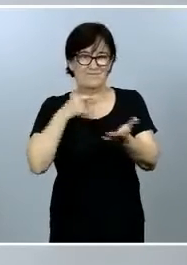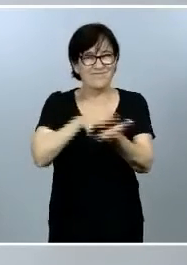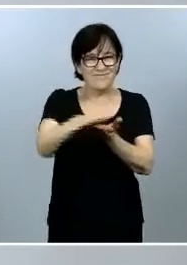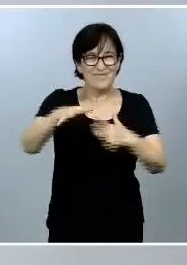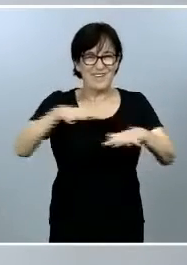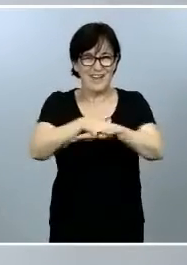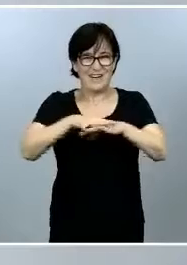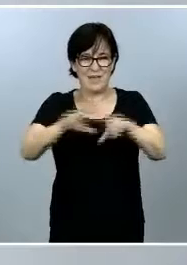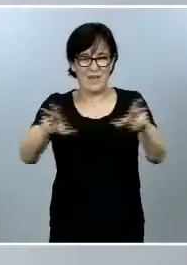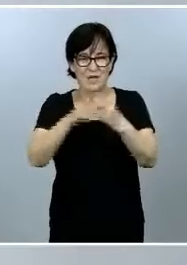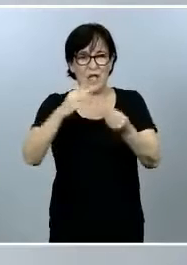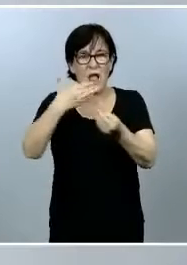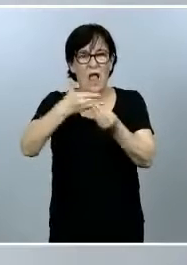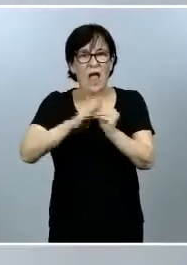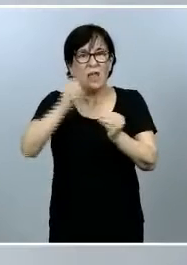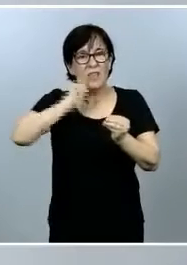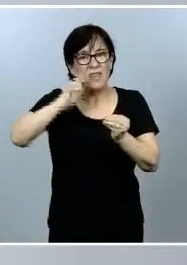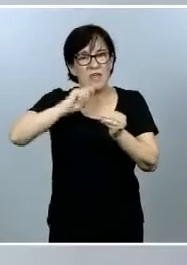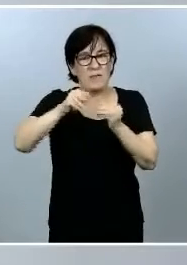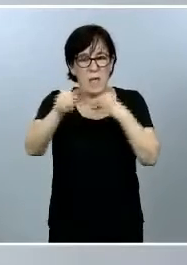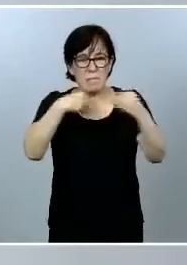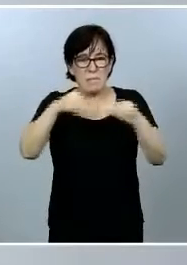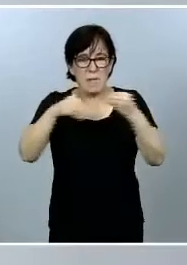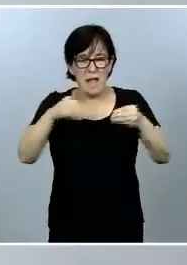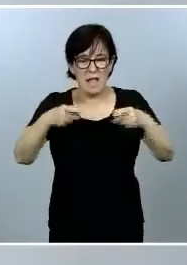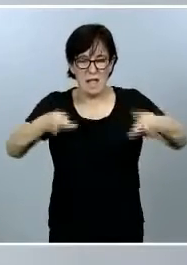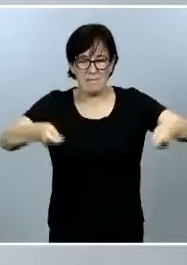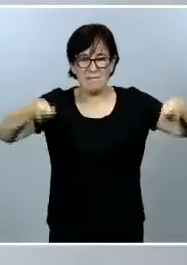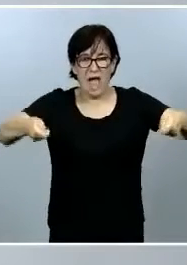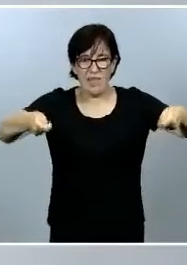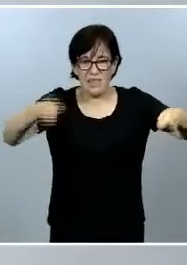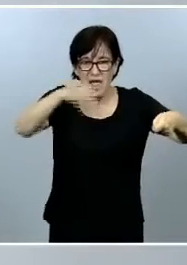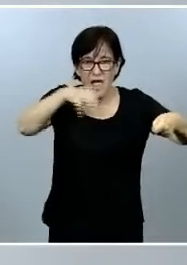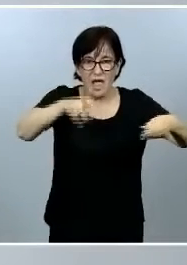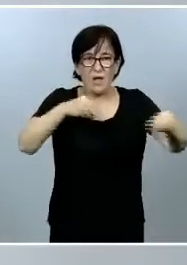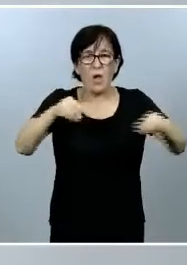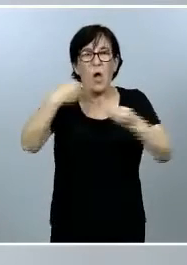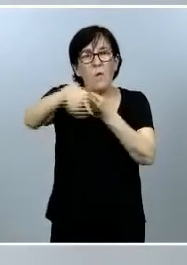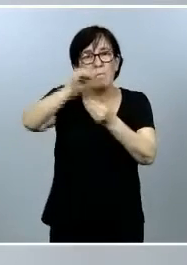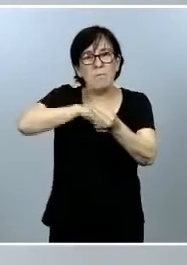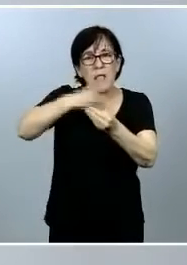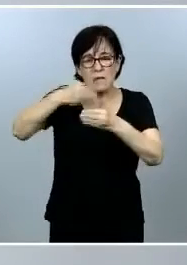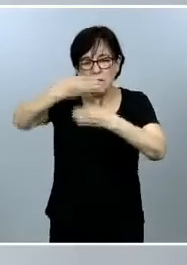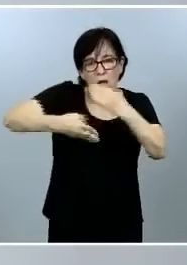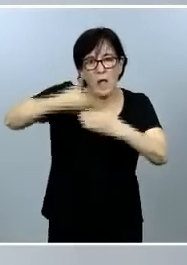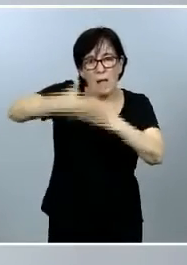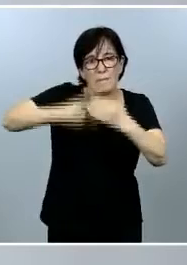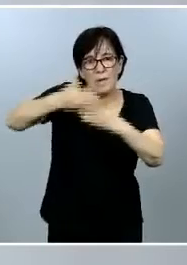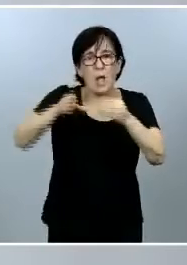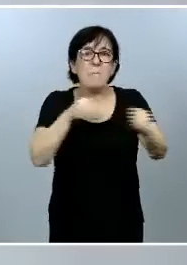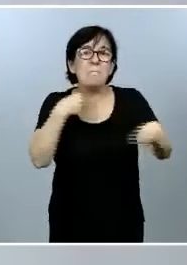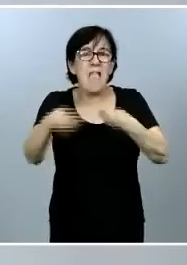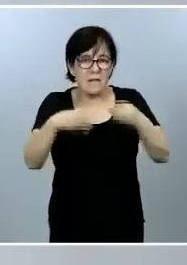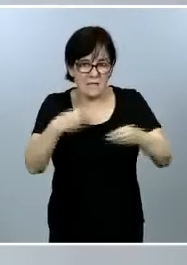una cebolla plastificada en una bandeja de poliespán o un plátano envuelto en plástico. Son un ejemplo